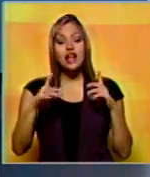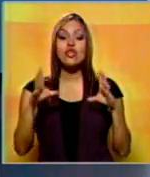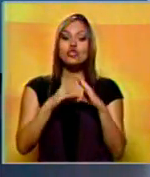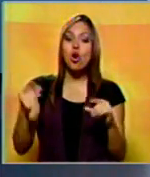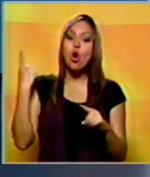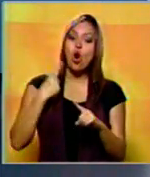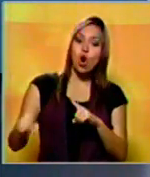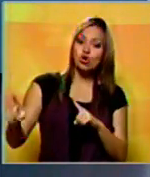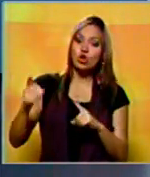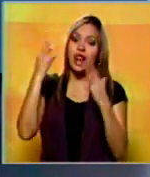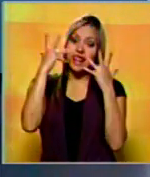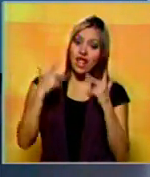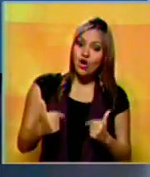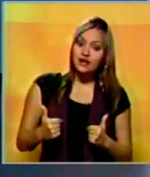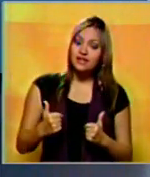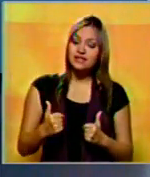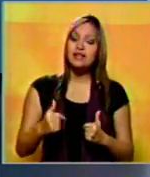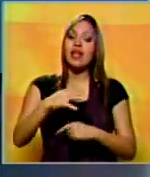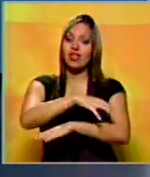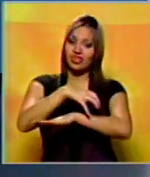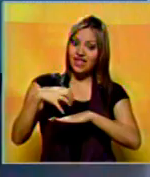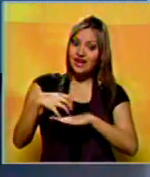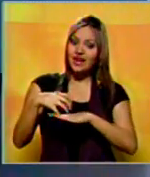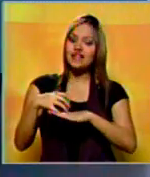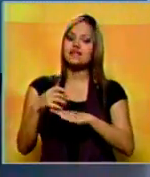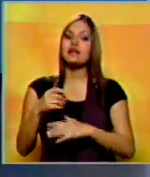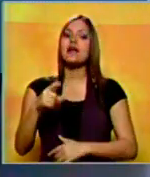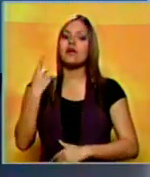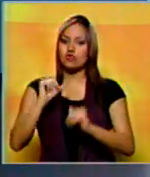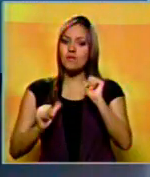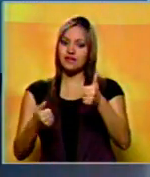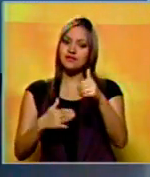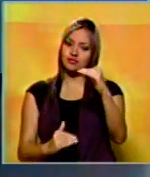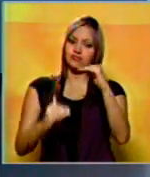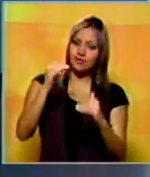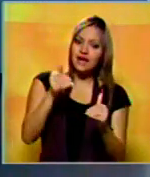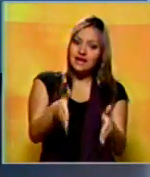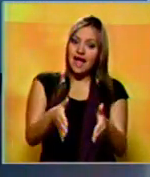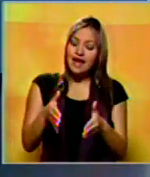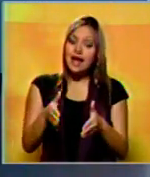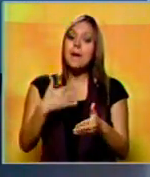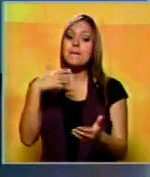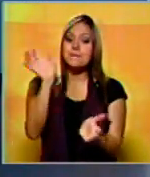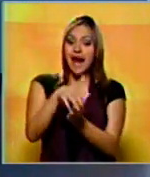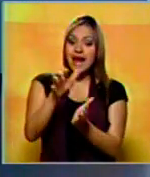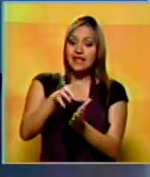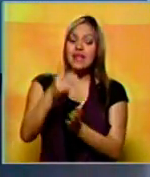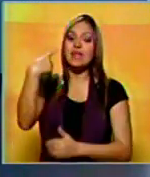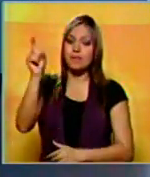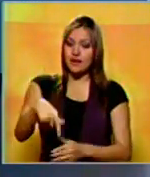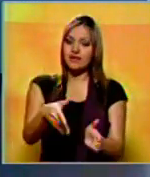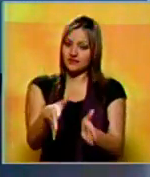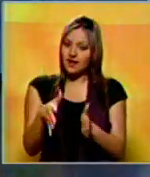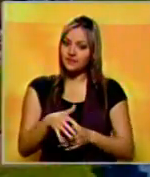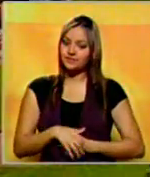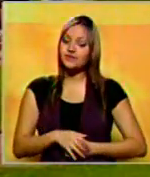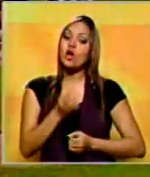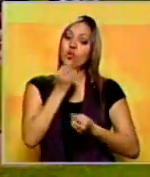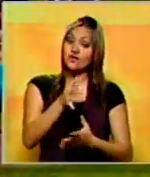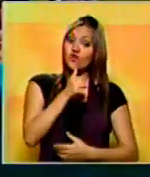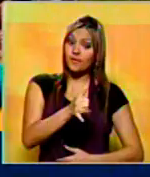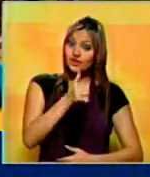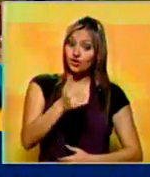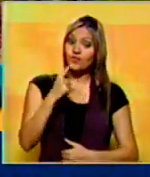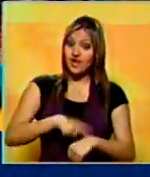Todo esto fue una jornada en que los Leones del Caracas y los Tigres de Aragua regresaron a la senda del triunfo mientras que Brazos de Margarita también ganó. Nos vamos a las